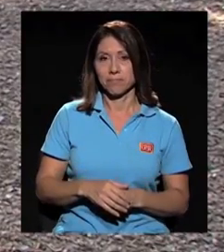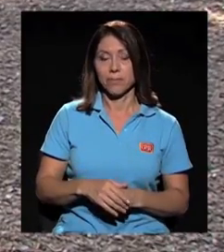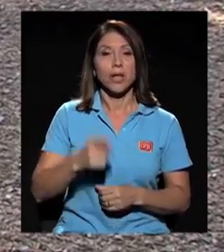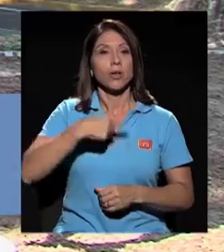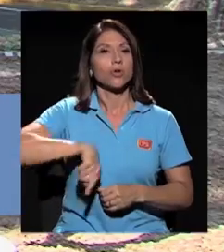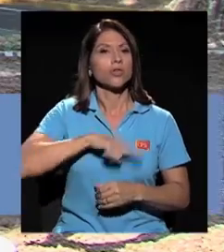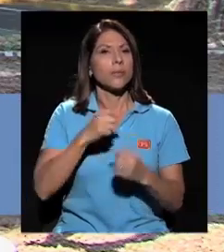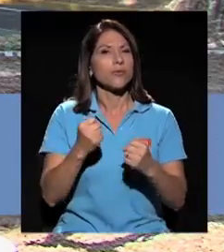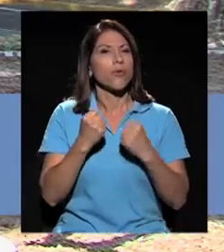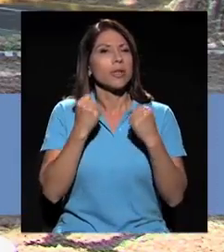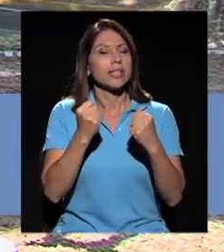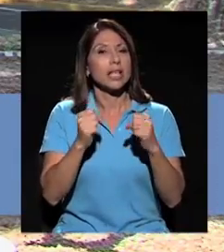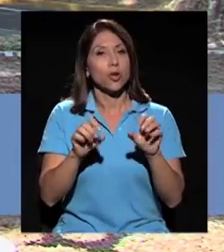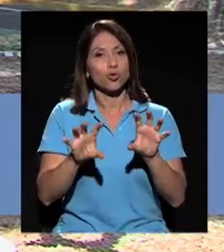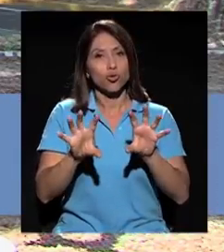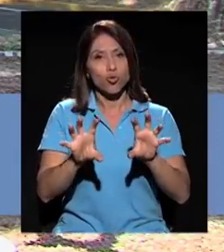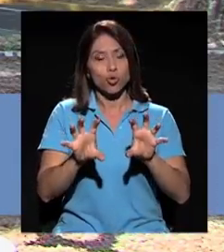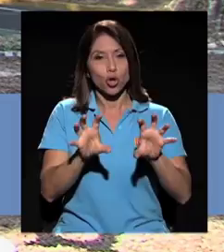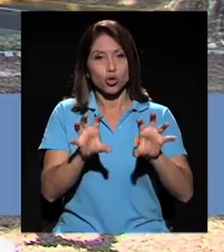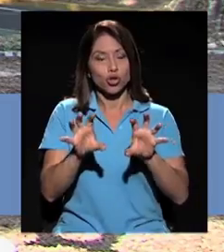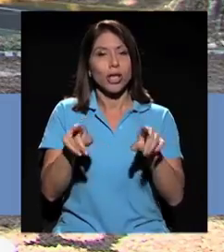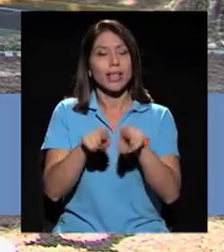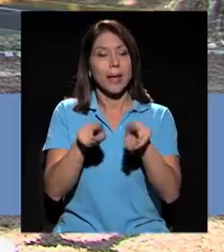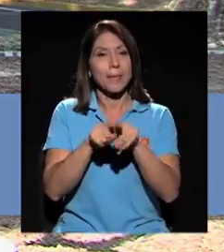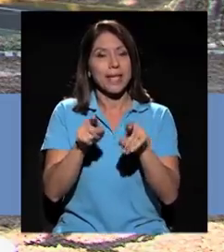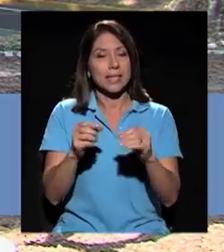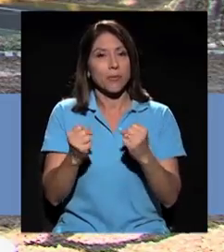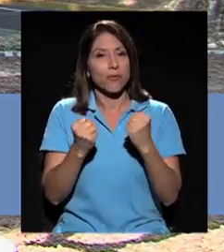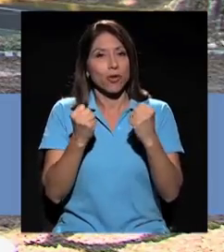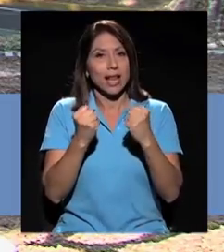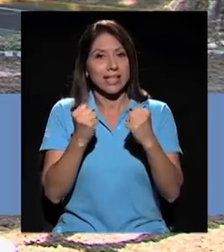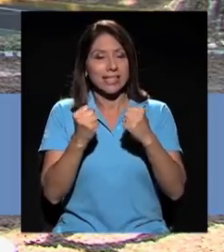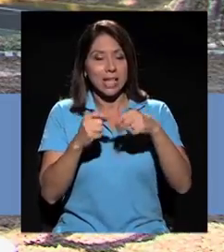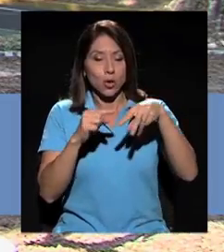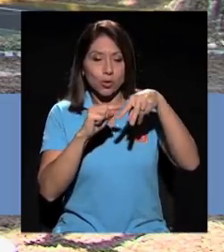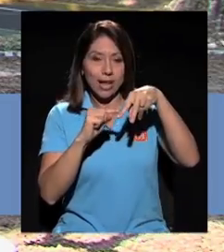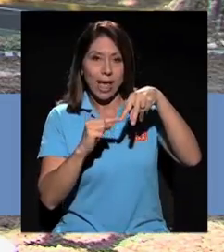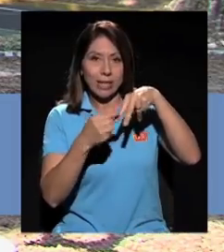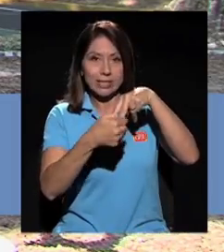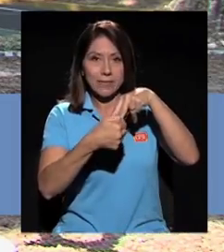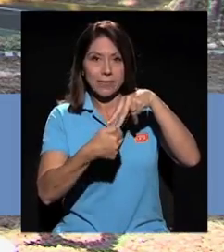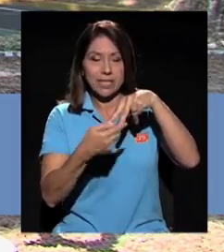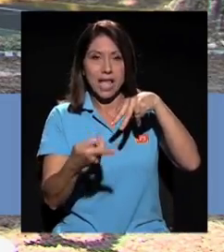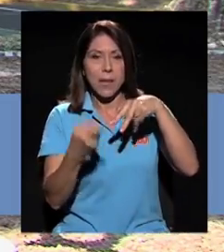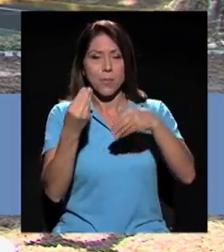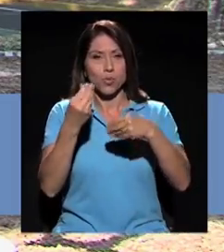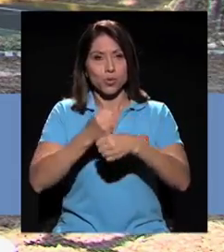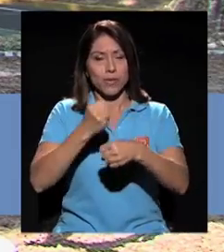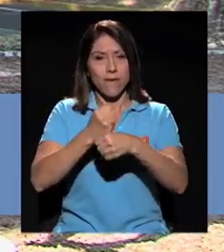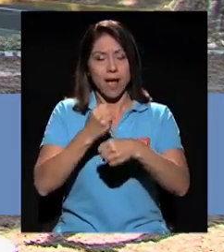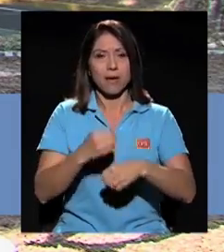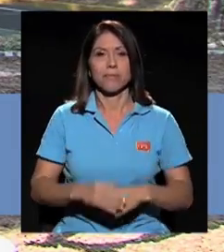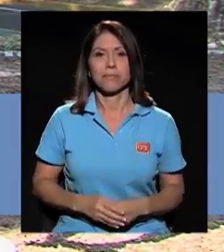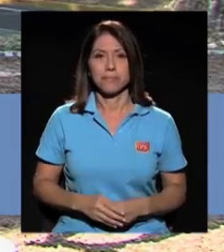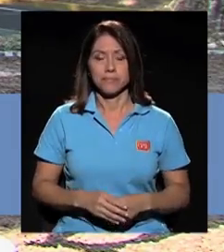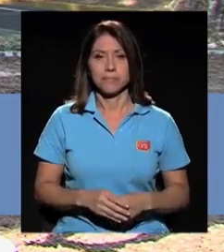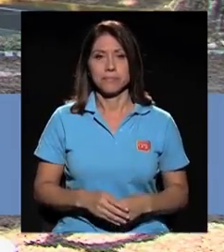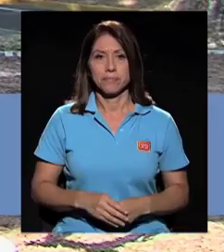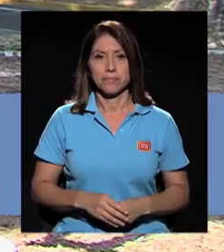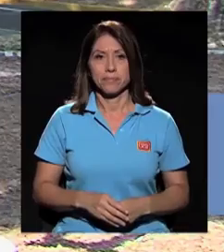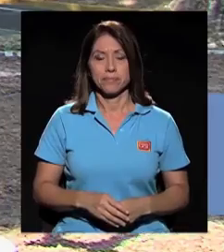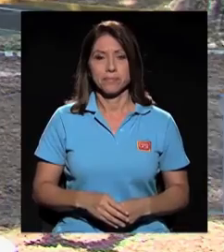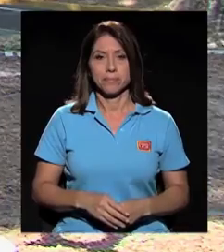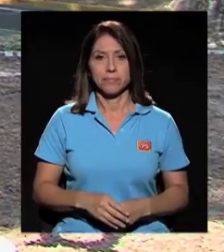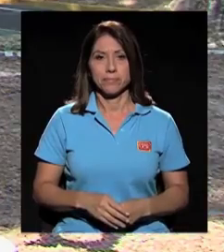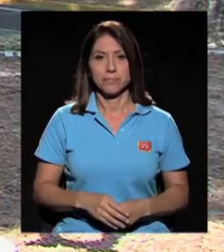pies. Estamos fortaleciendo los glúteos y estamos fortaleciendo los cuádriceps y los cutiales. Aquí hay mucho trabajo del tren inferior.